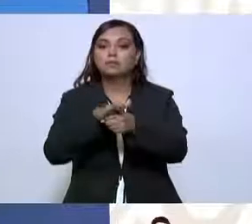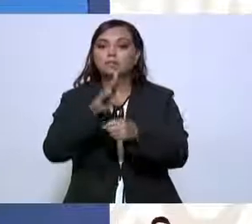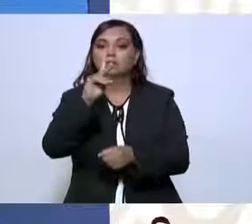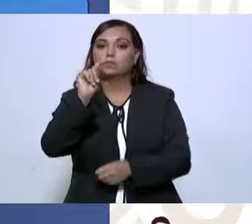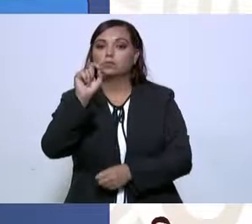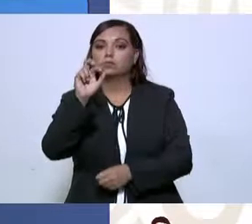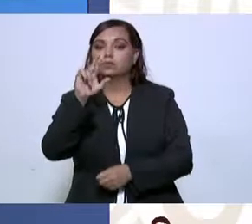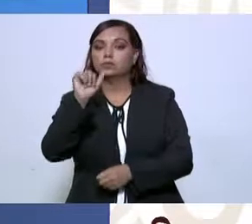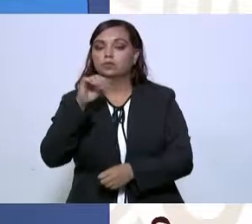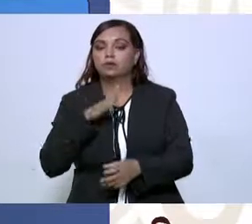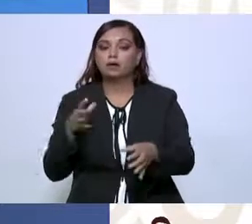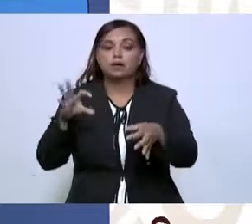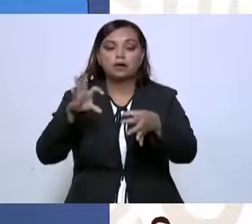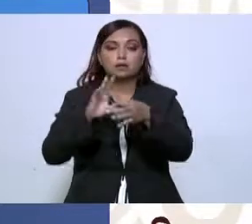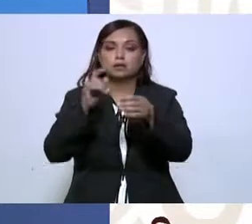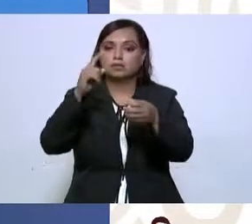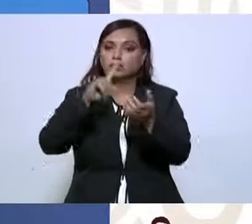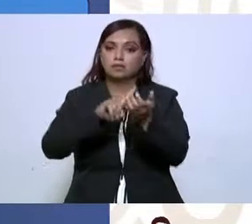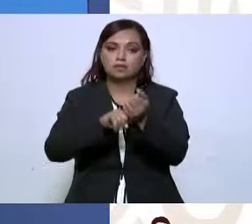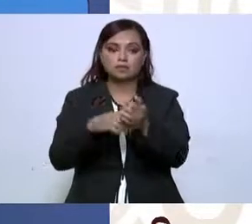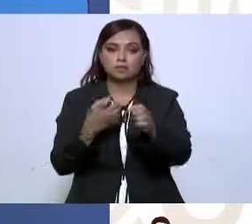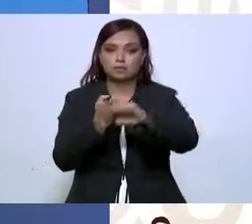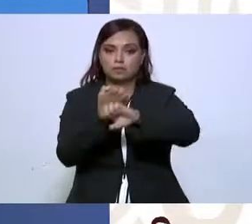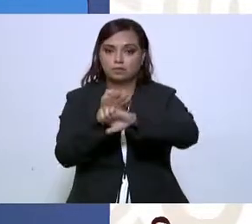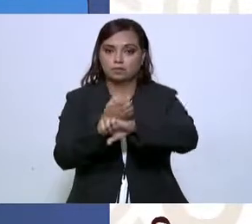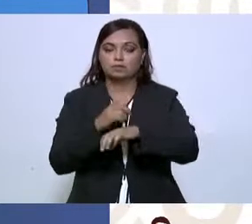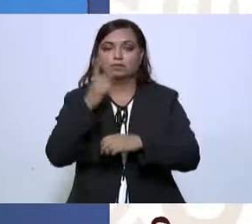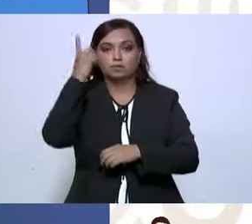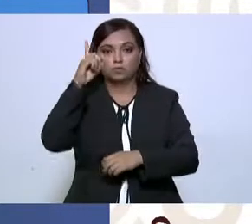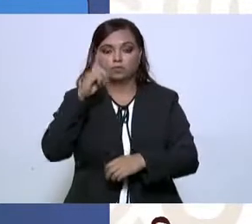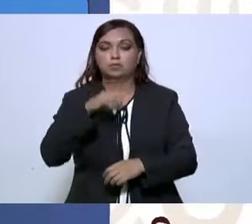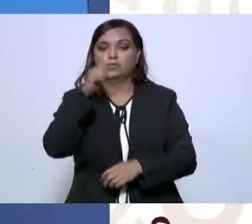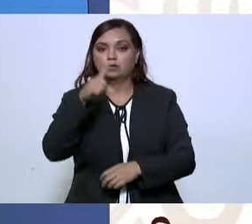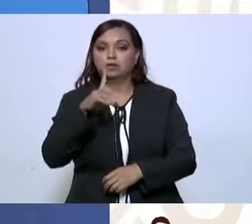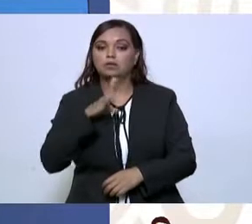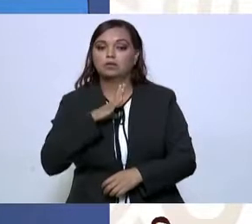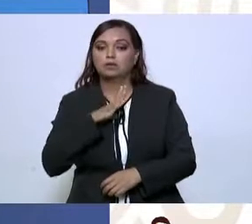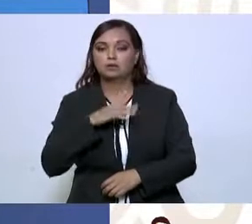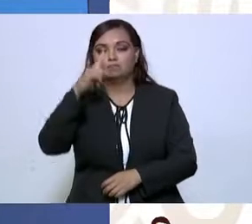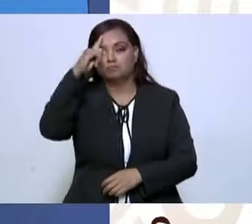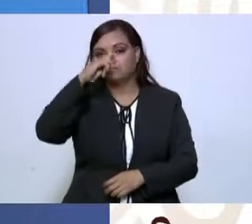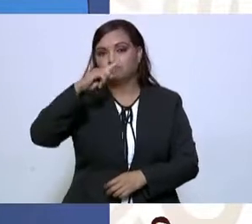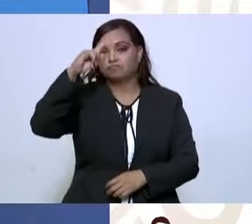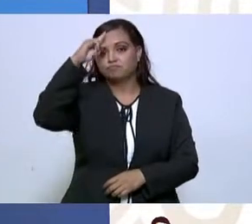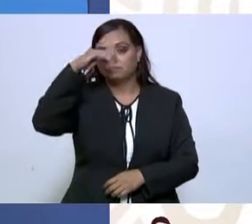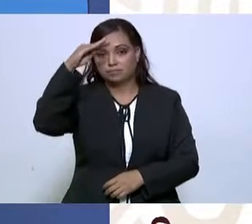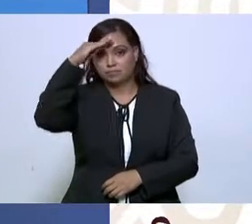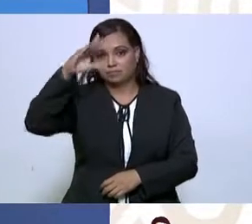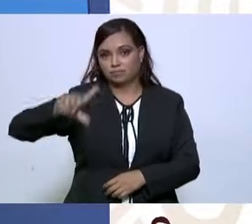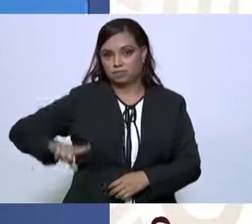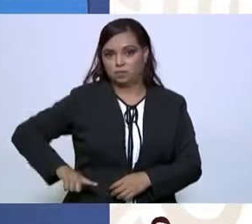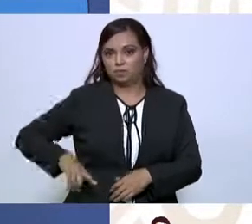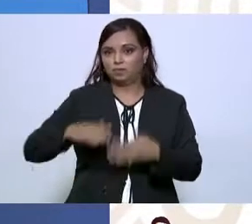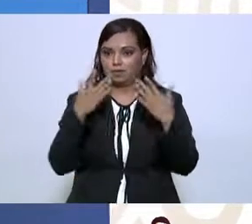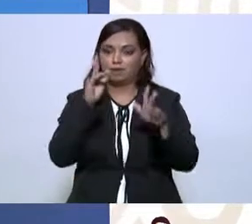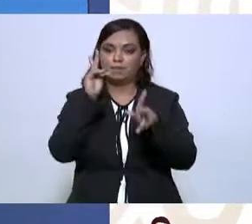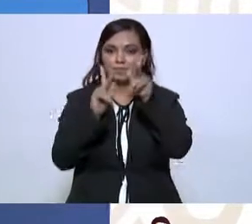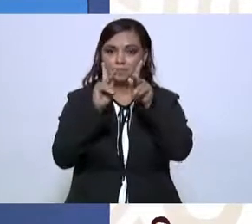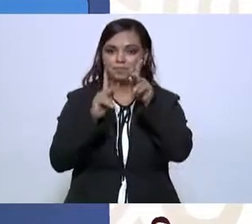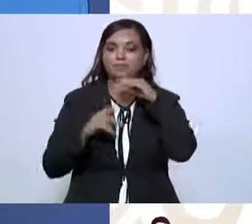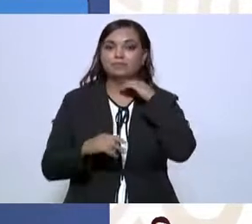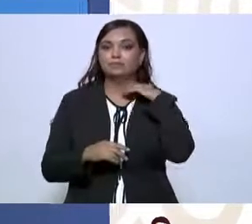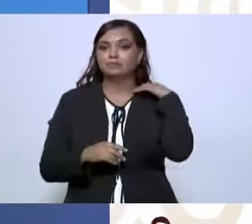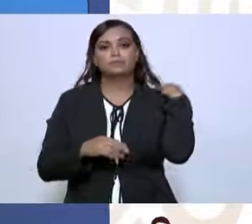portuaria integral del Estado. Aquí es una sugerencia al señor gobernador, ya lo platicamos,